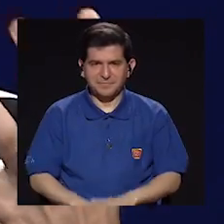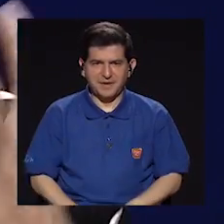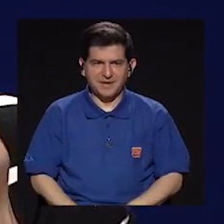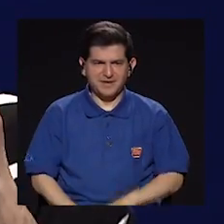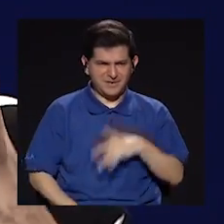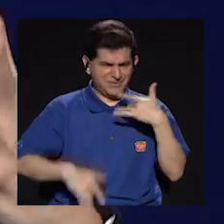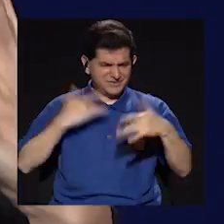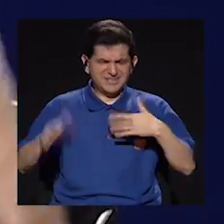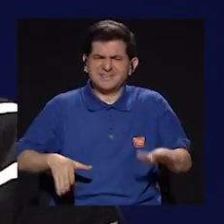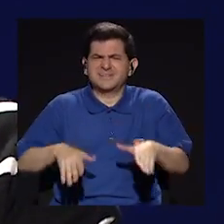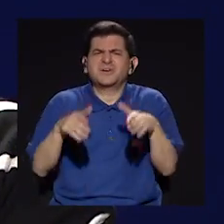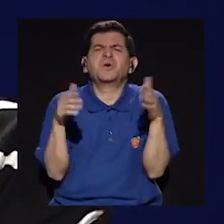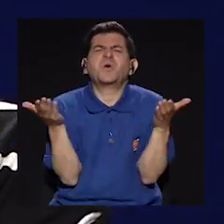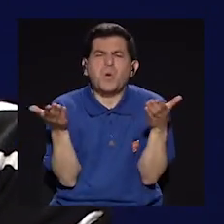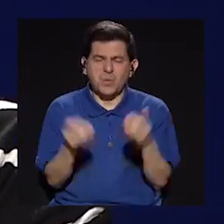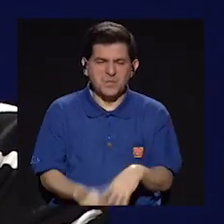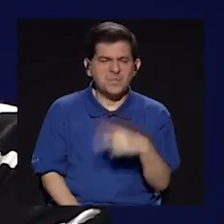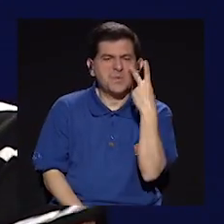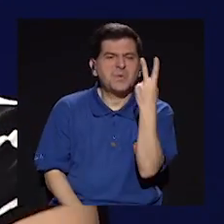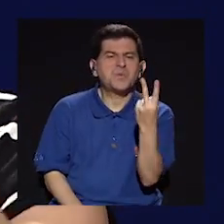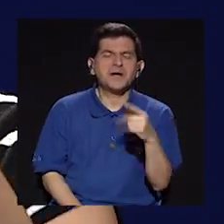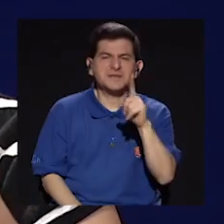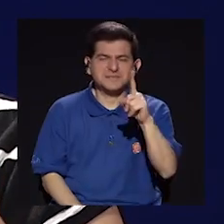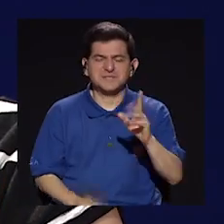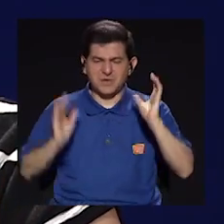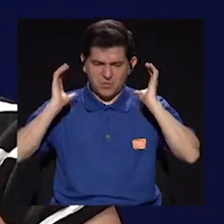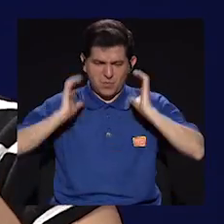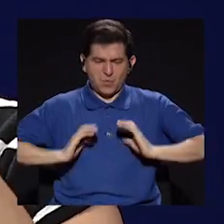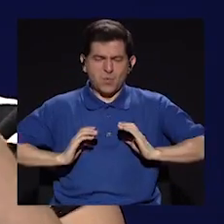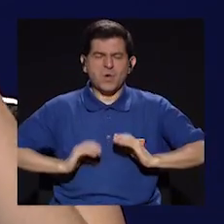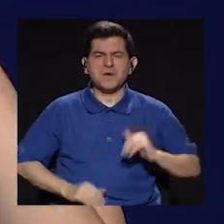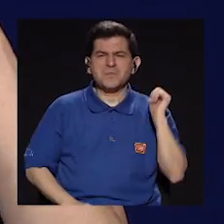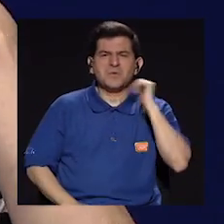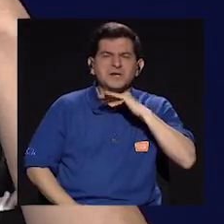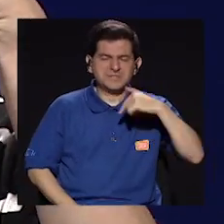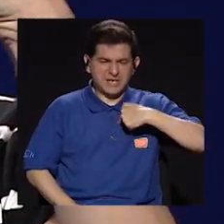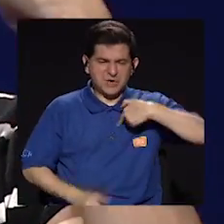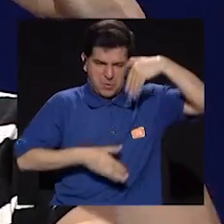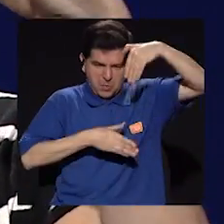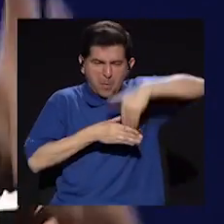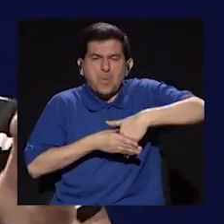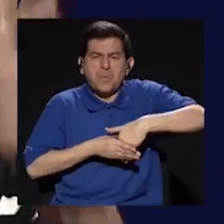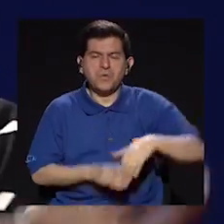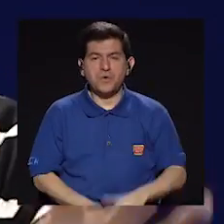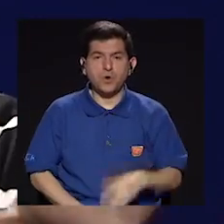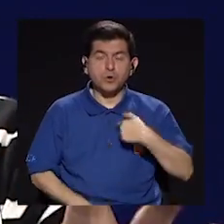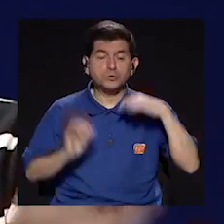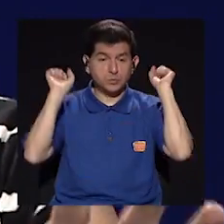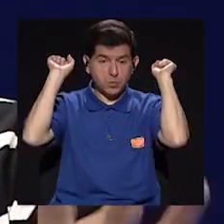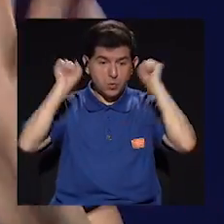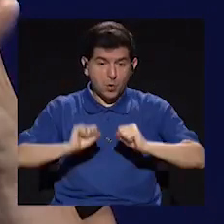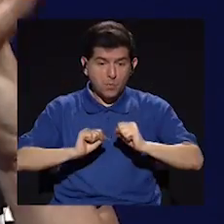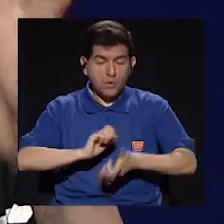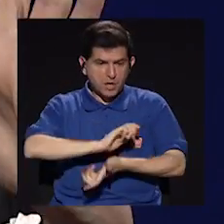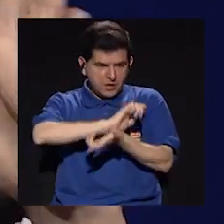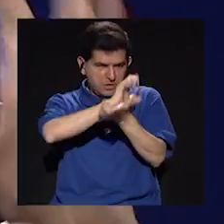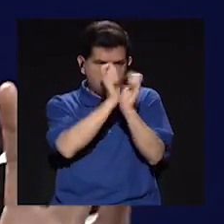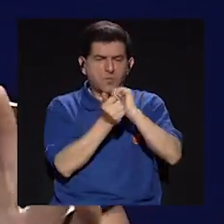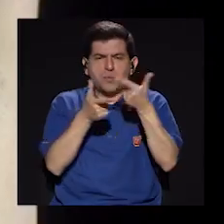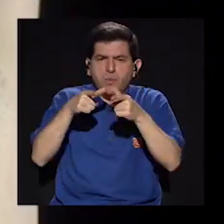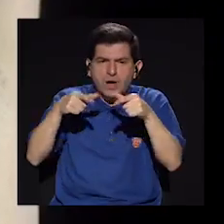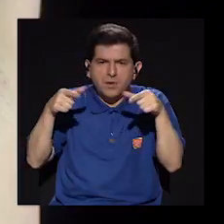Pero realmente cómo se siente, cómo se ve vivir en un cuerpo ajeno, cómo de alguna manera yo lo puedo